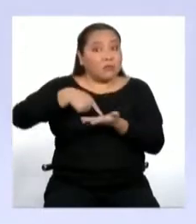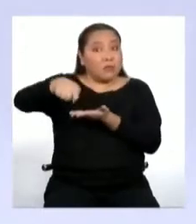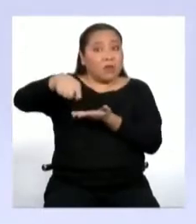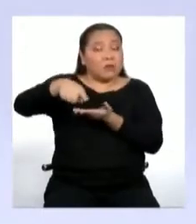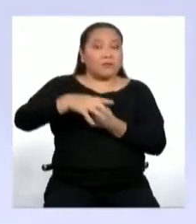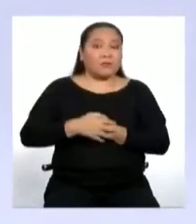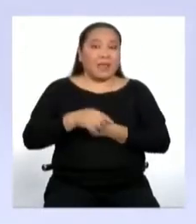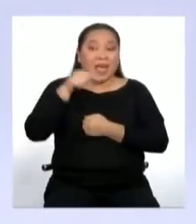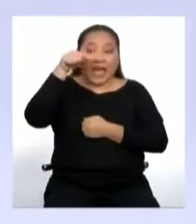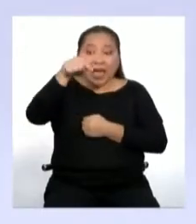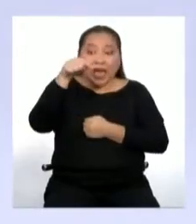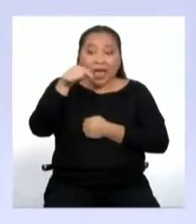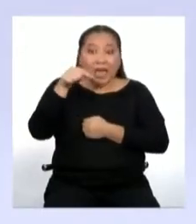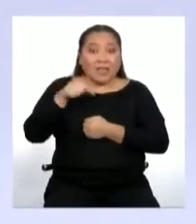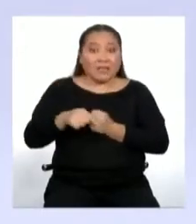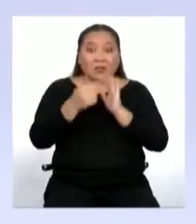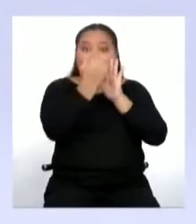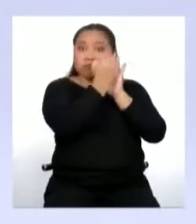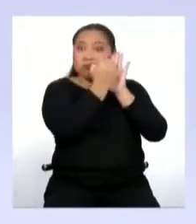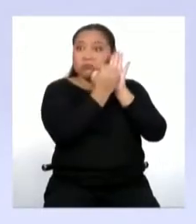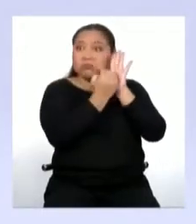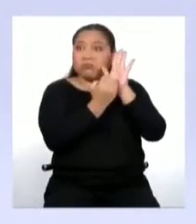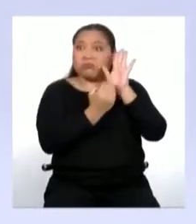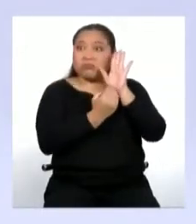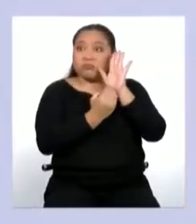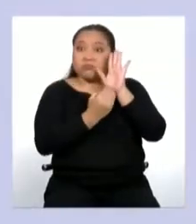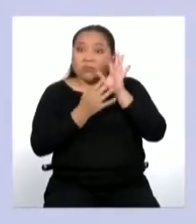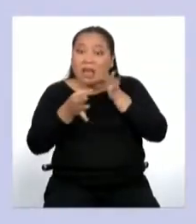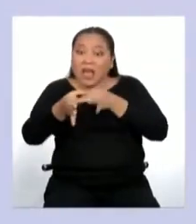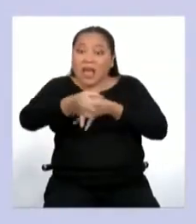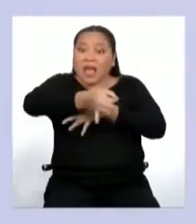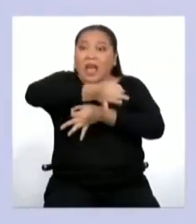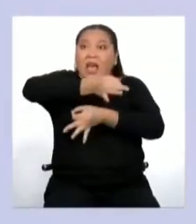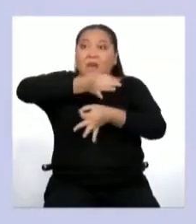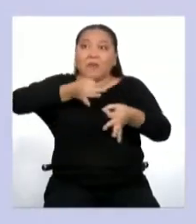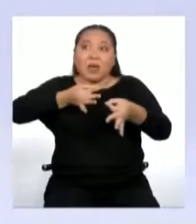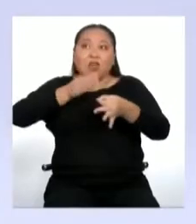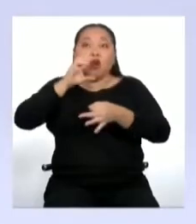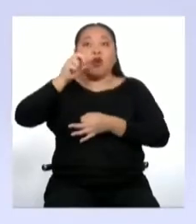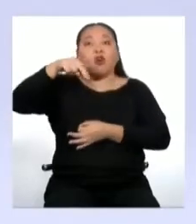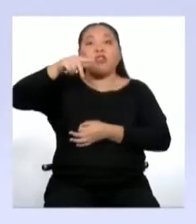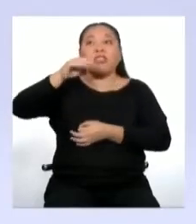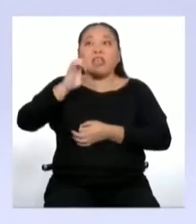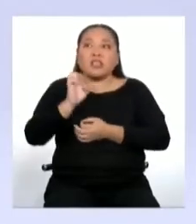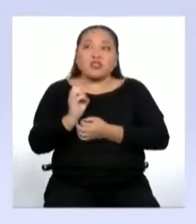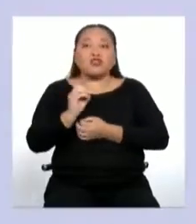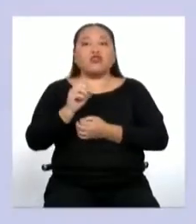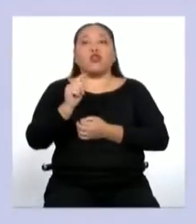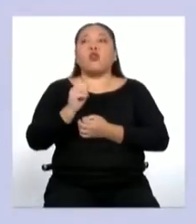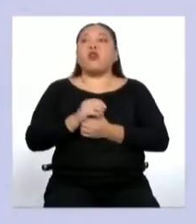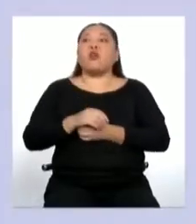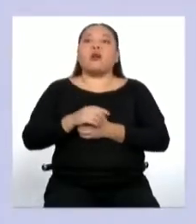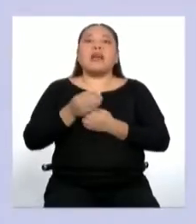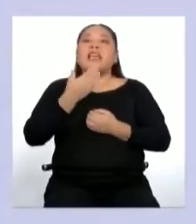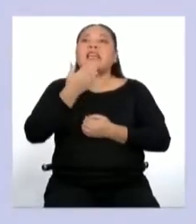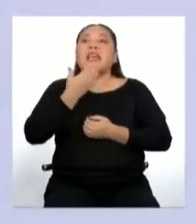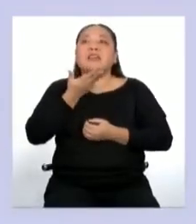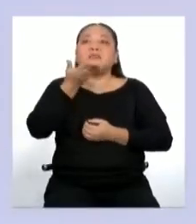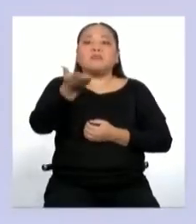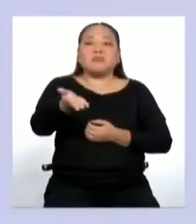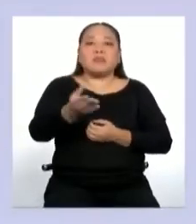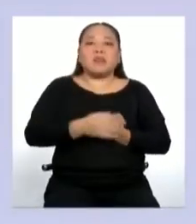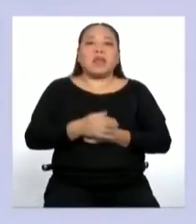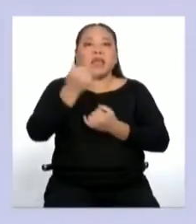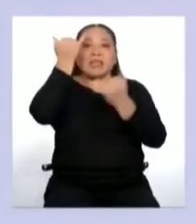esto le llamamos adecuar al texto al contexto, destinatario, intención y medio que usaremos.